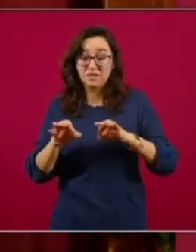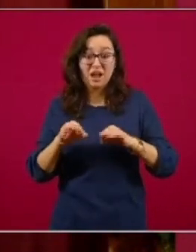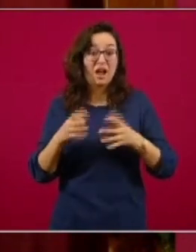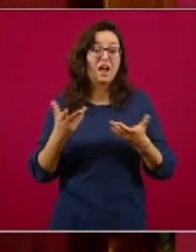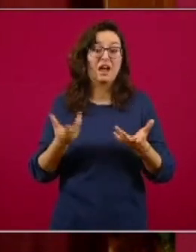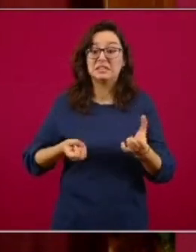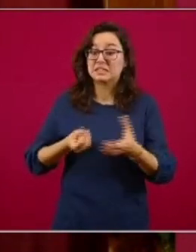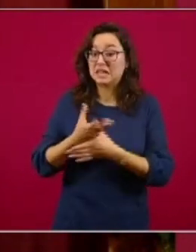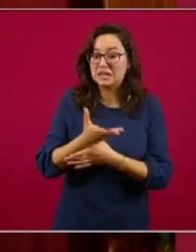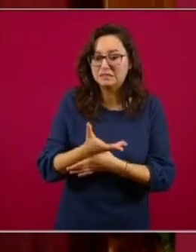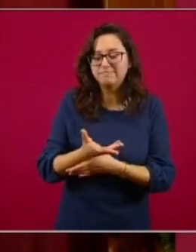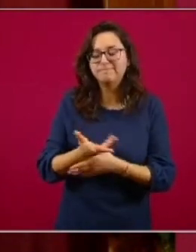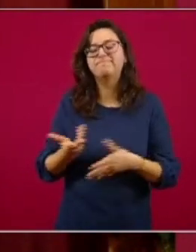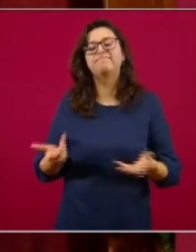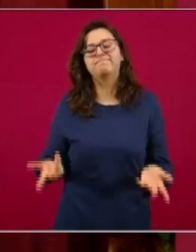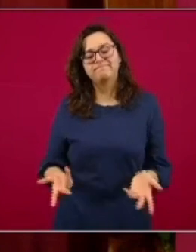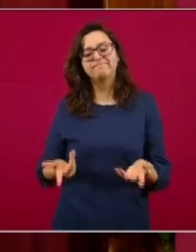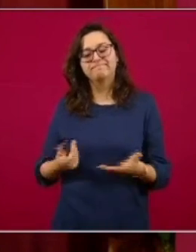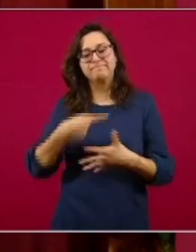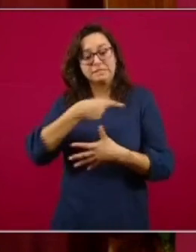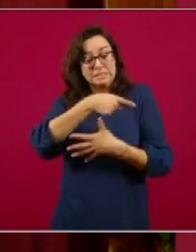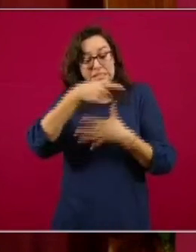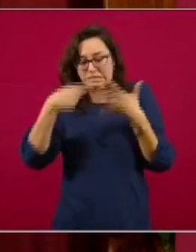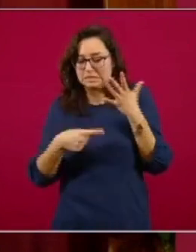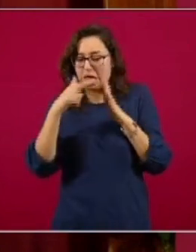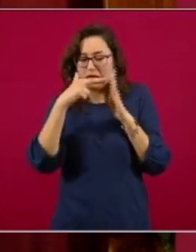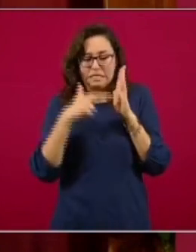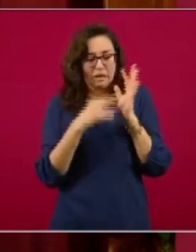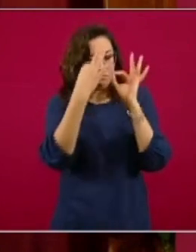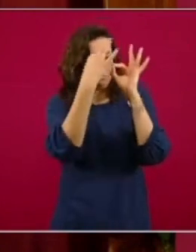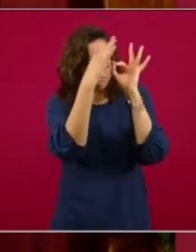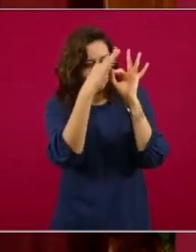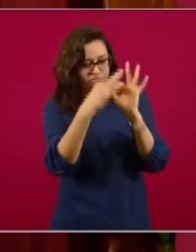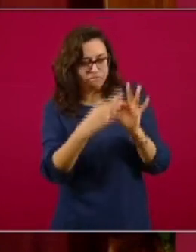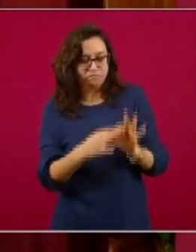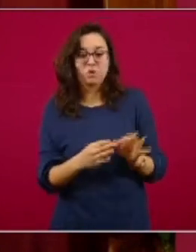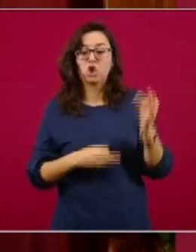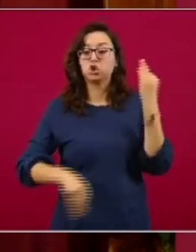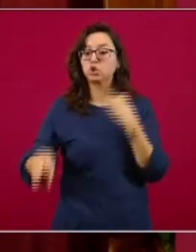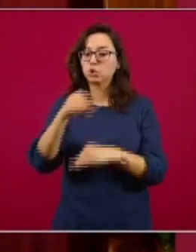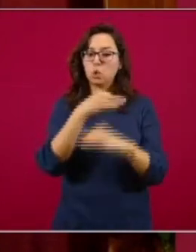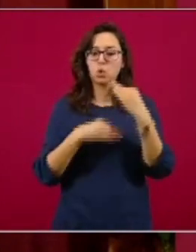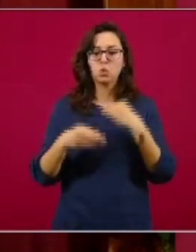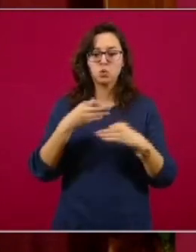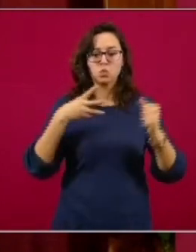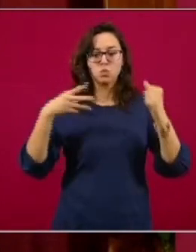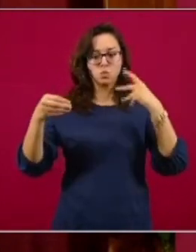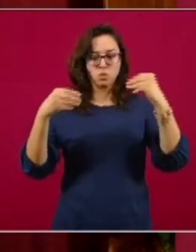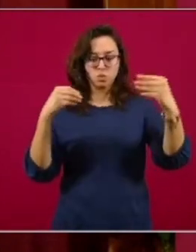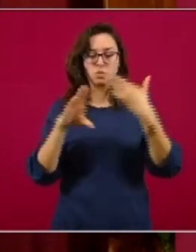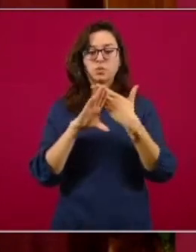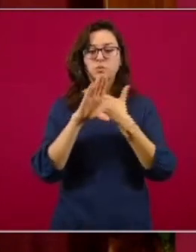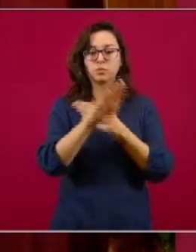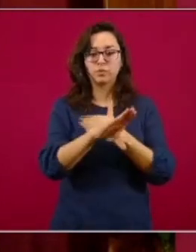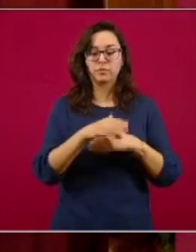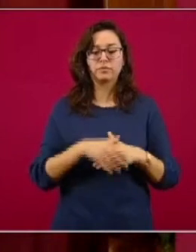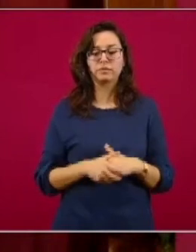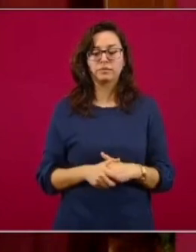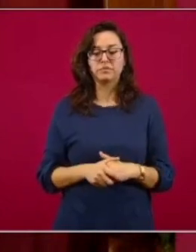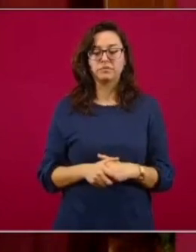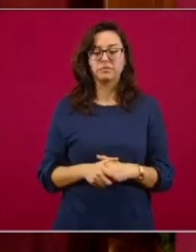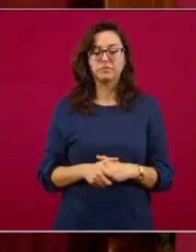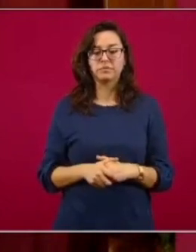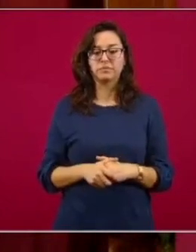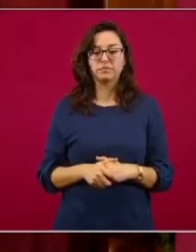enfermo, pues sigue todas las recomendaciones para evitar contagios. Evita